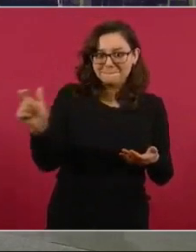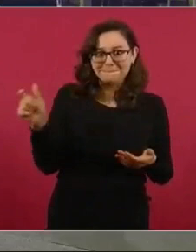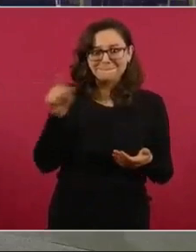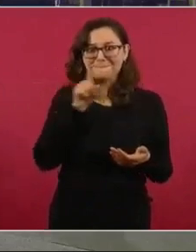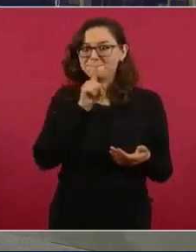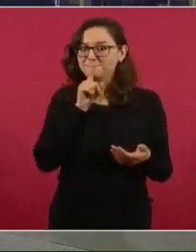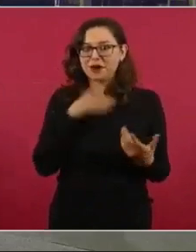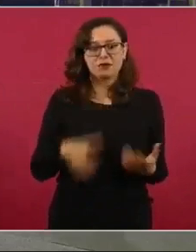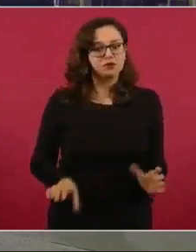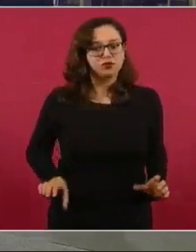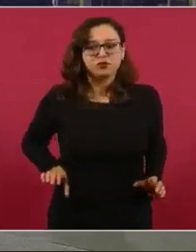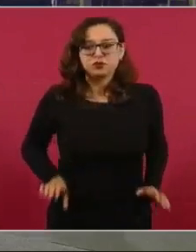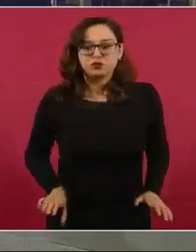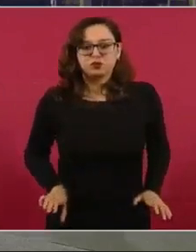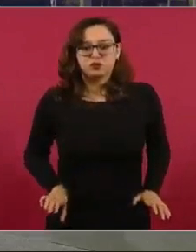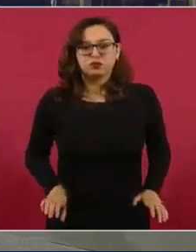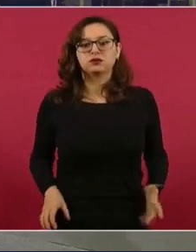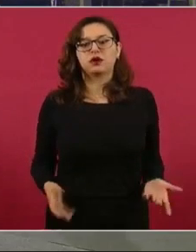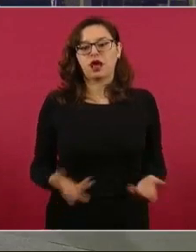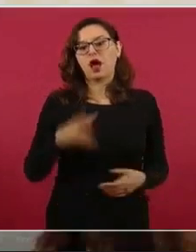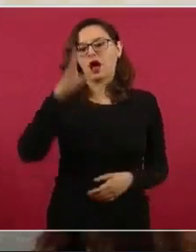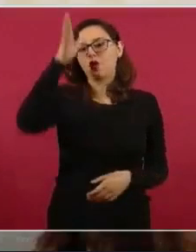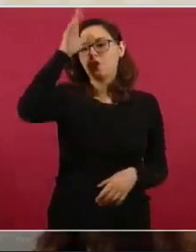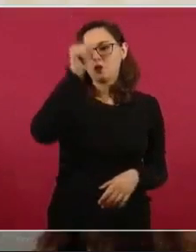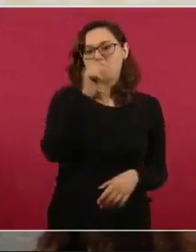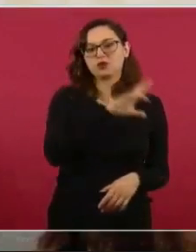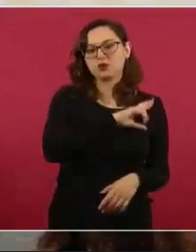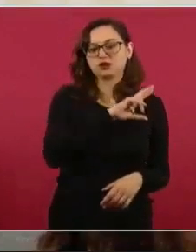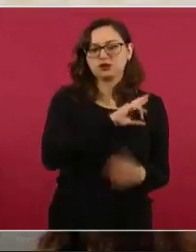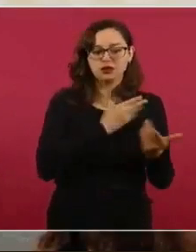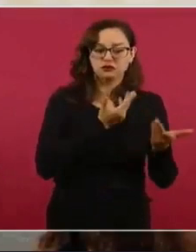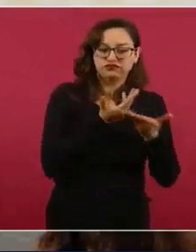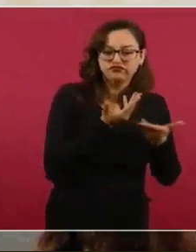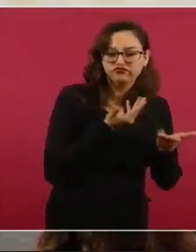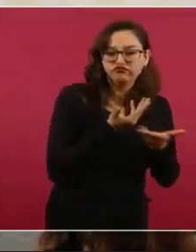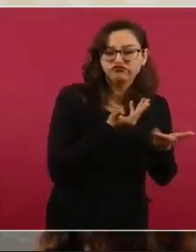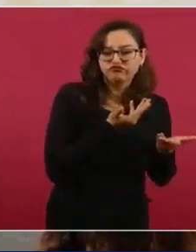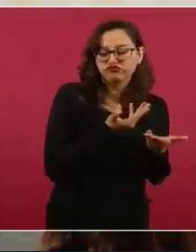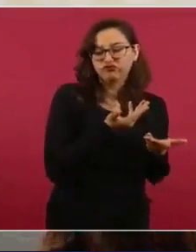estos convenios que ha tratado con las empresas privadas, presidente.